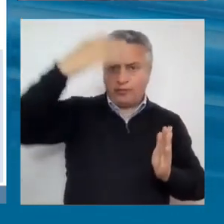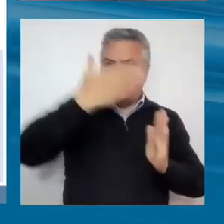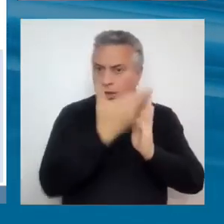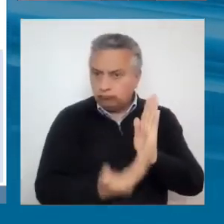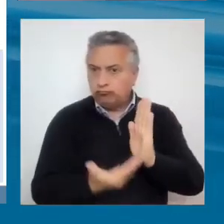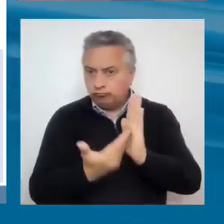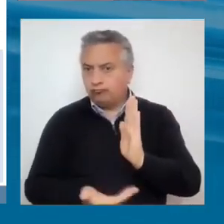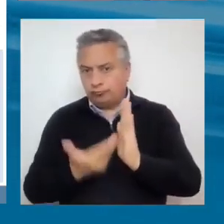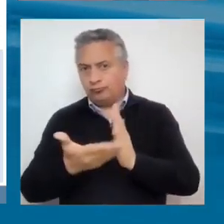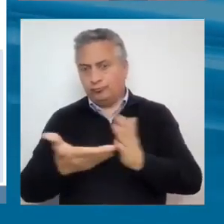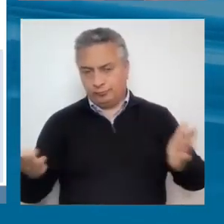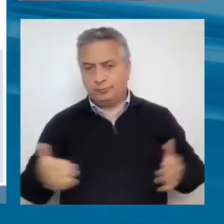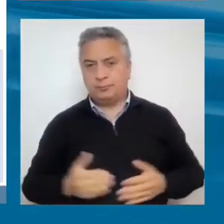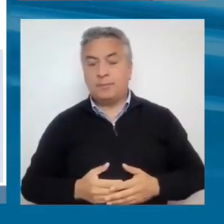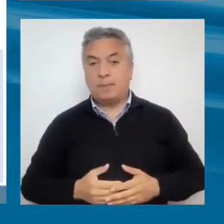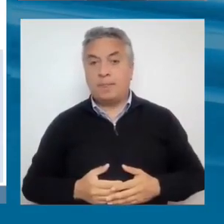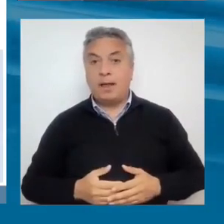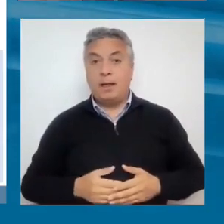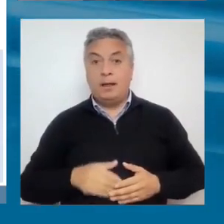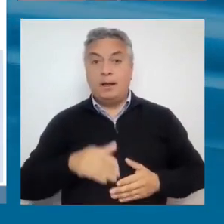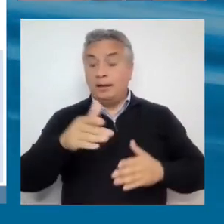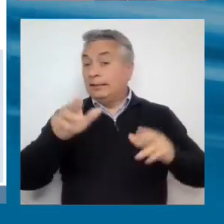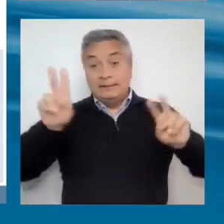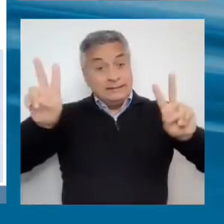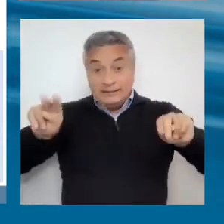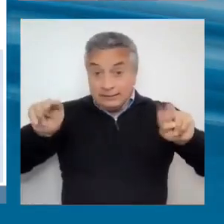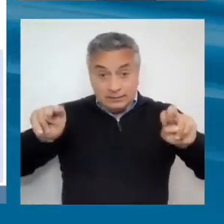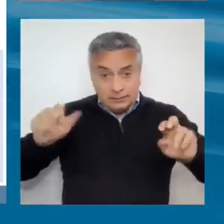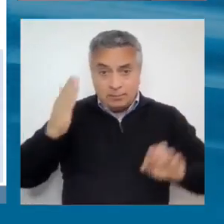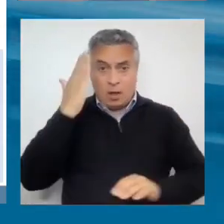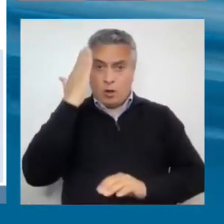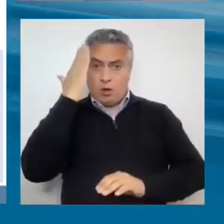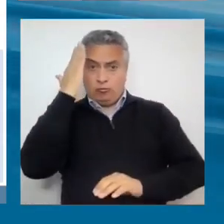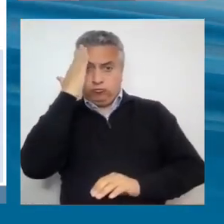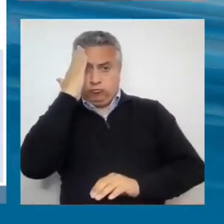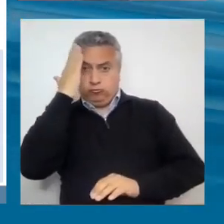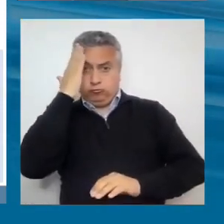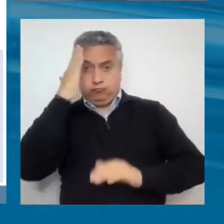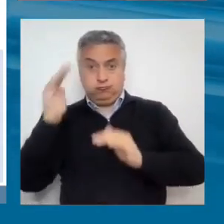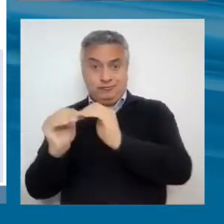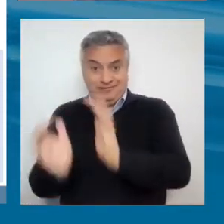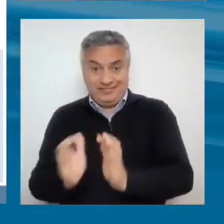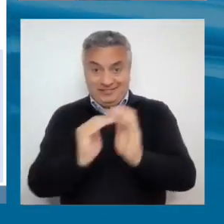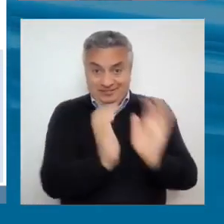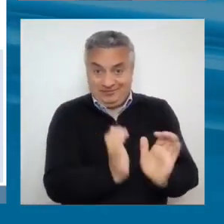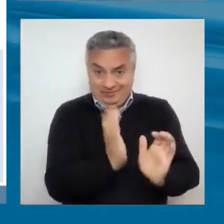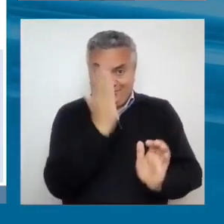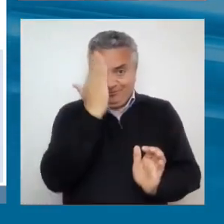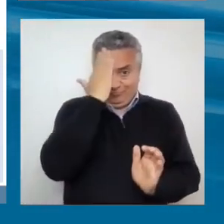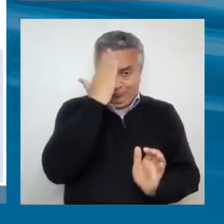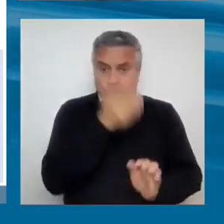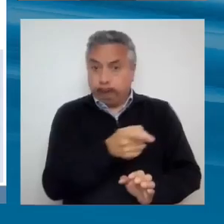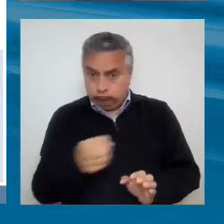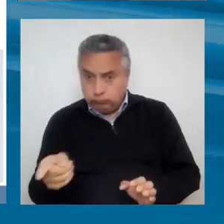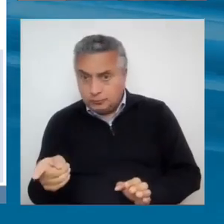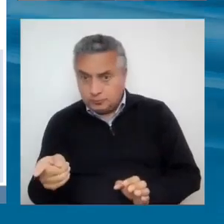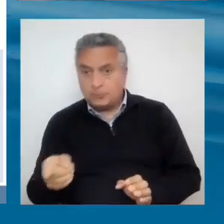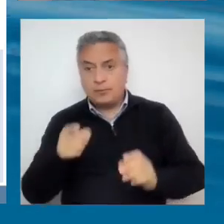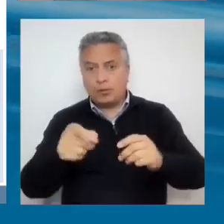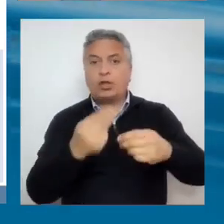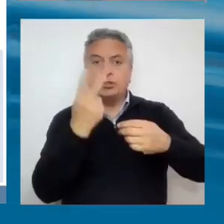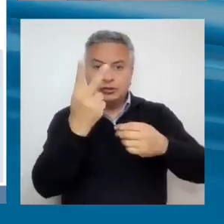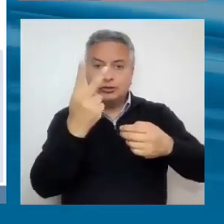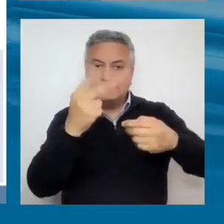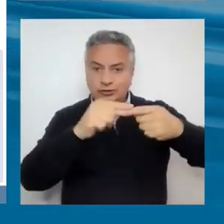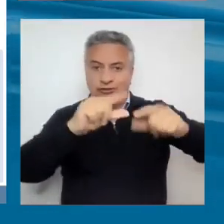En términos de capacidades institucionales, incluimos referencia a dos índices que son casi los únicos que